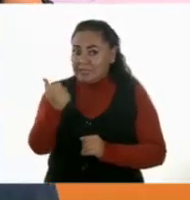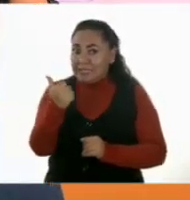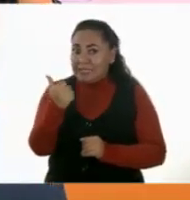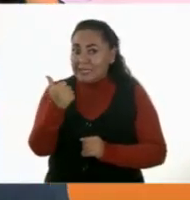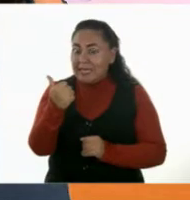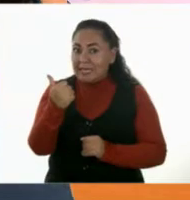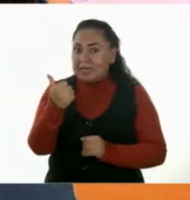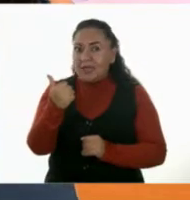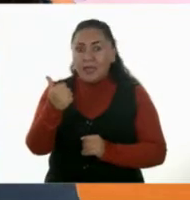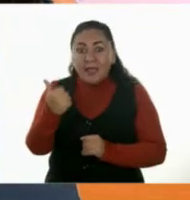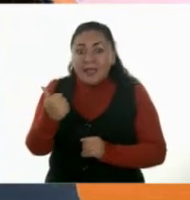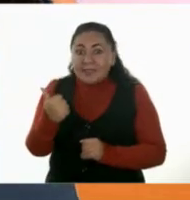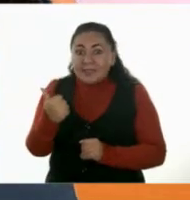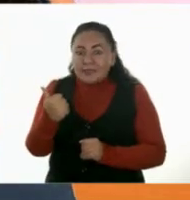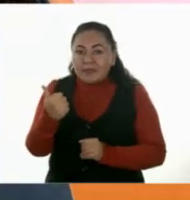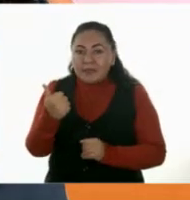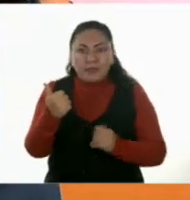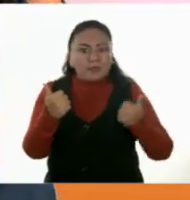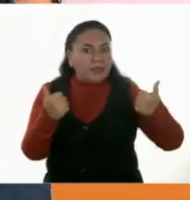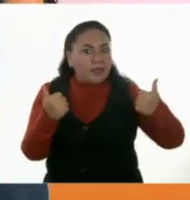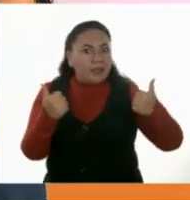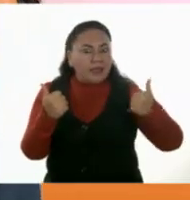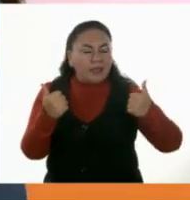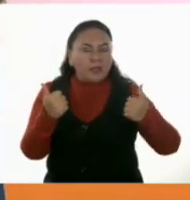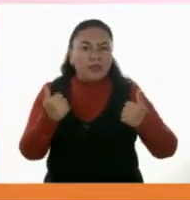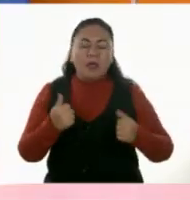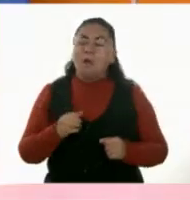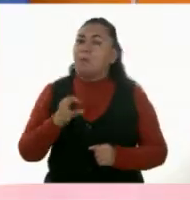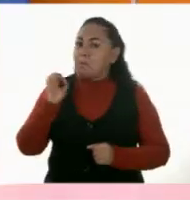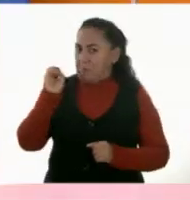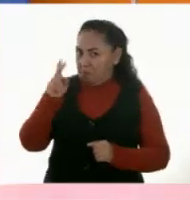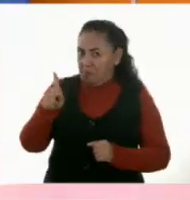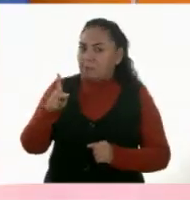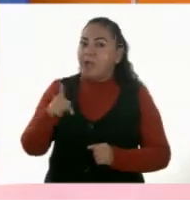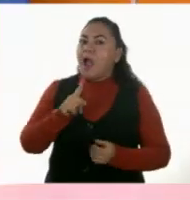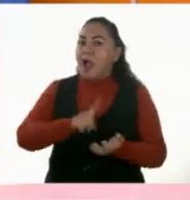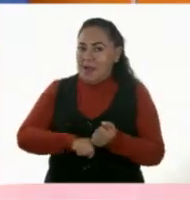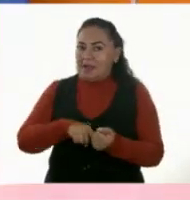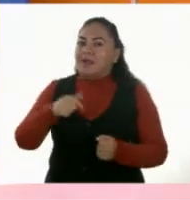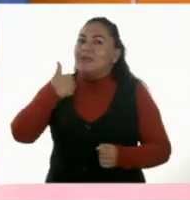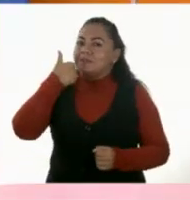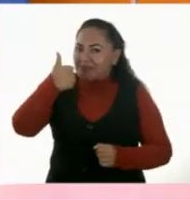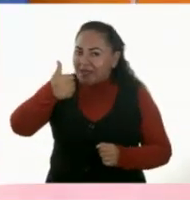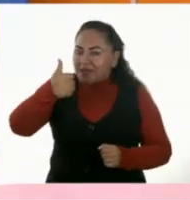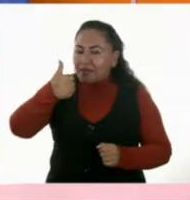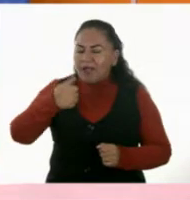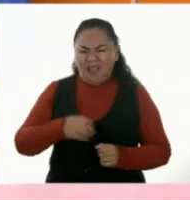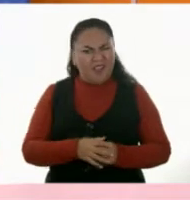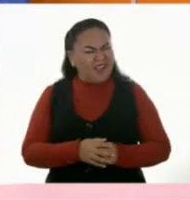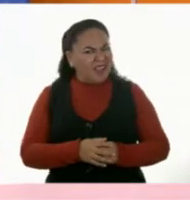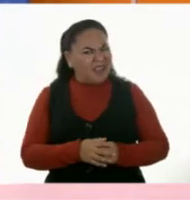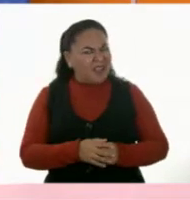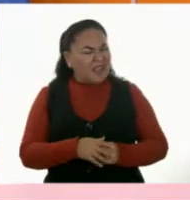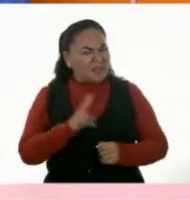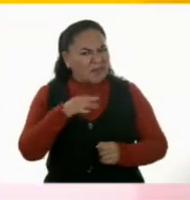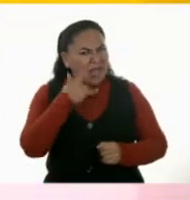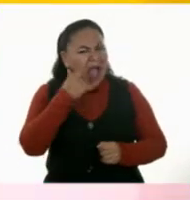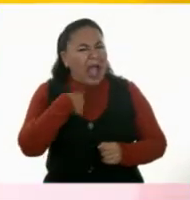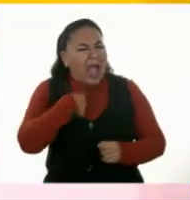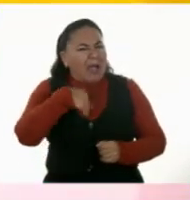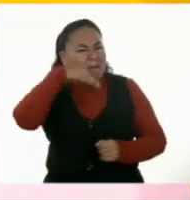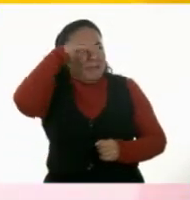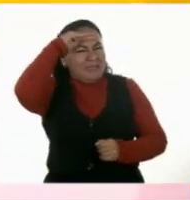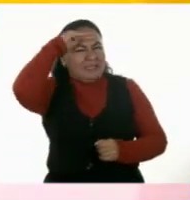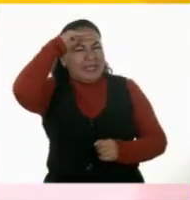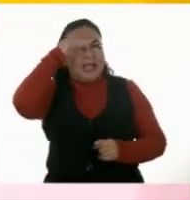y seis. Ok. Tiene seis. Qué cosa más extraña. Yo hubiera